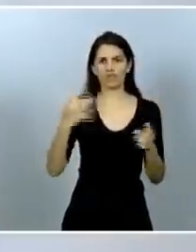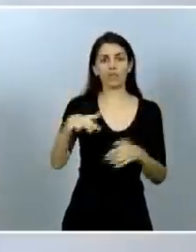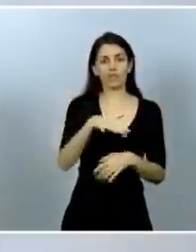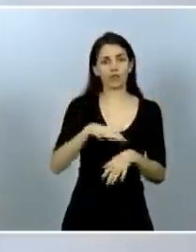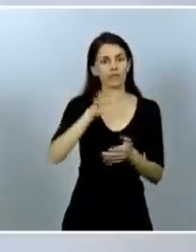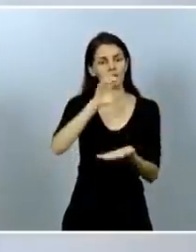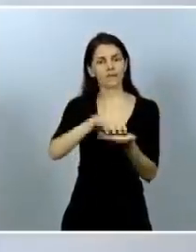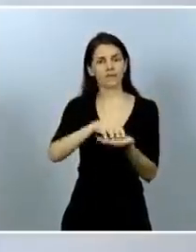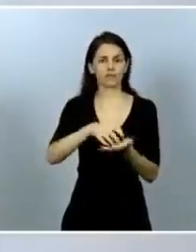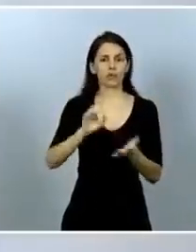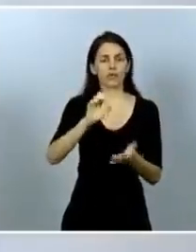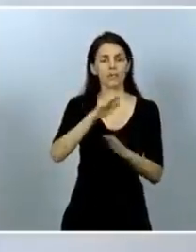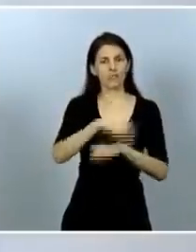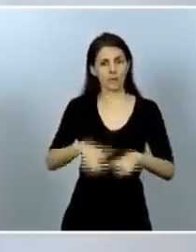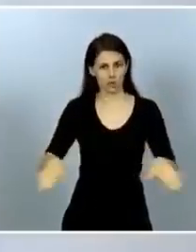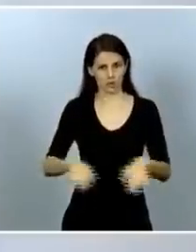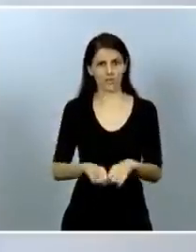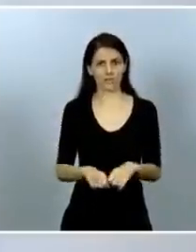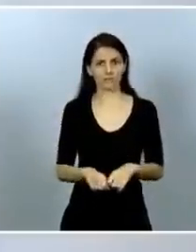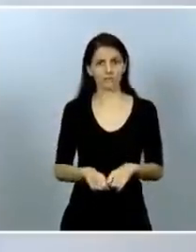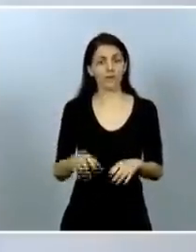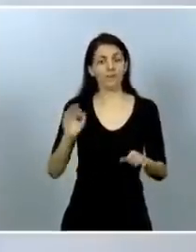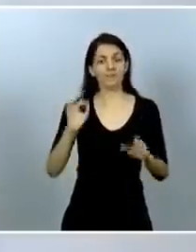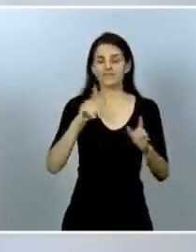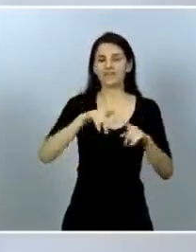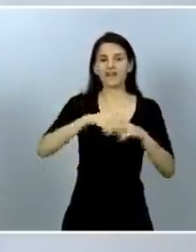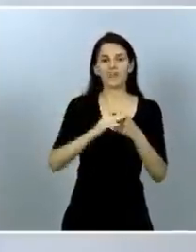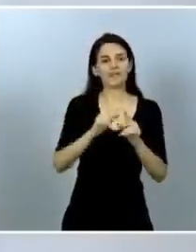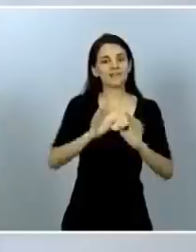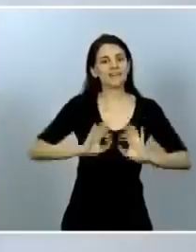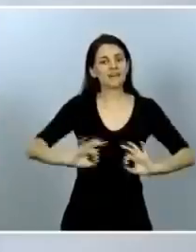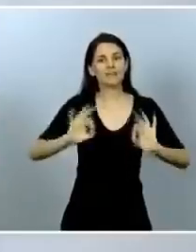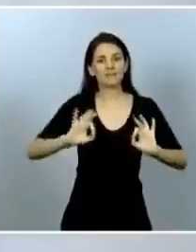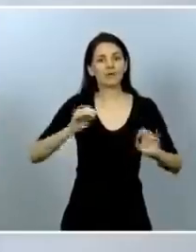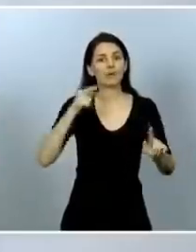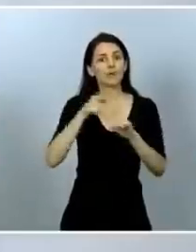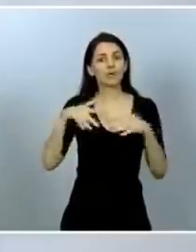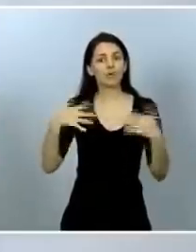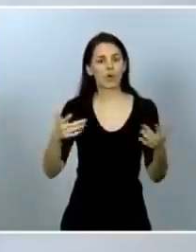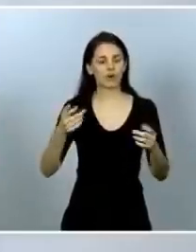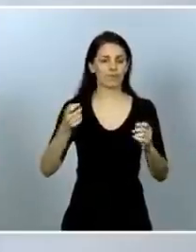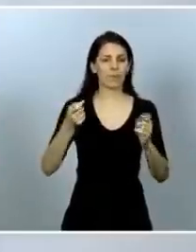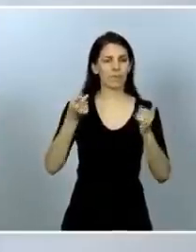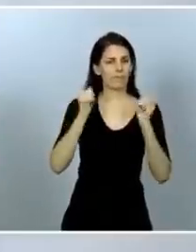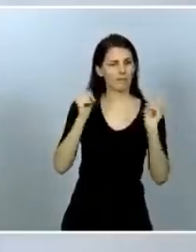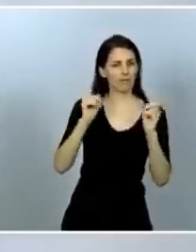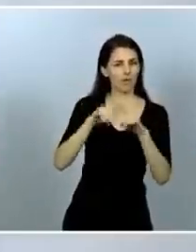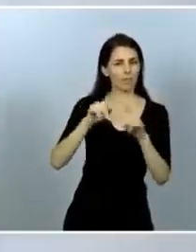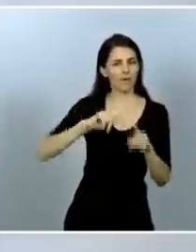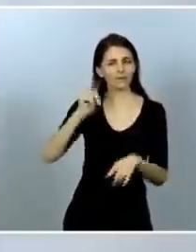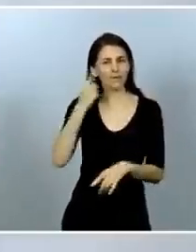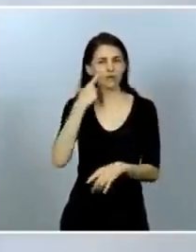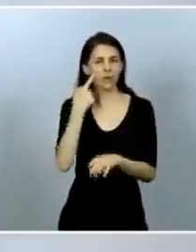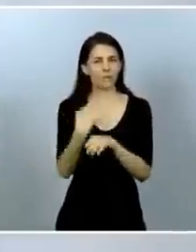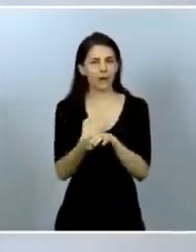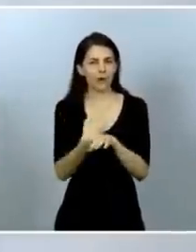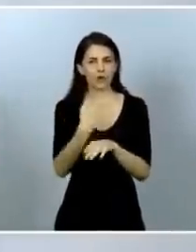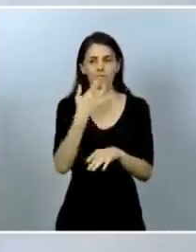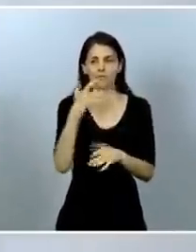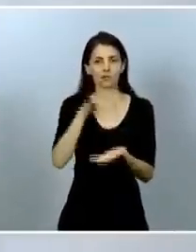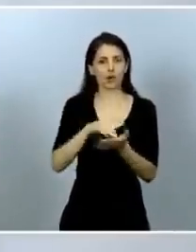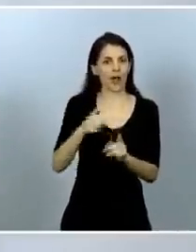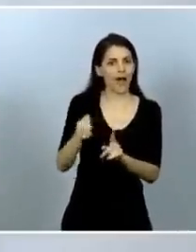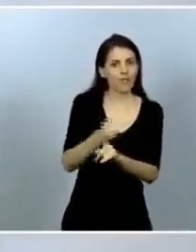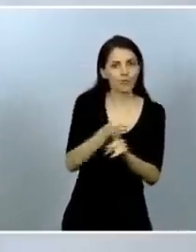instrumentos concretos y específicos para la prevención y detección precoz ante posibles casos de abuso, de explotación sexual y de